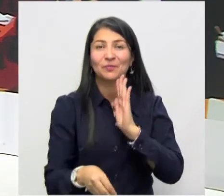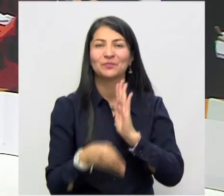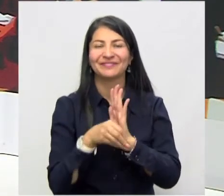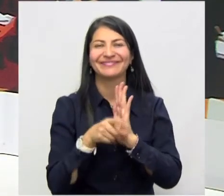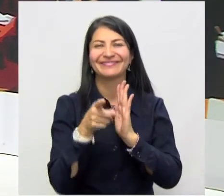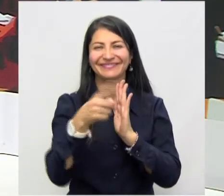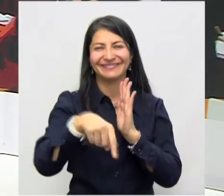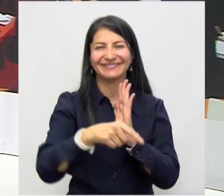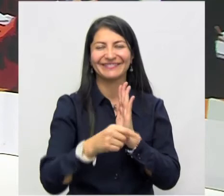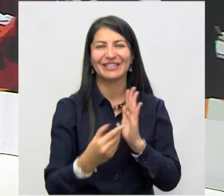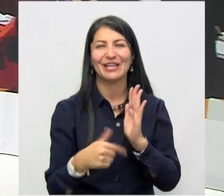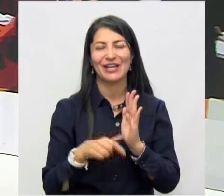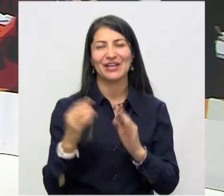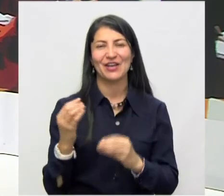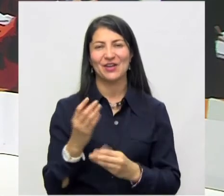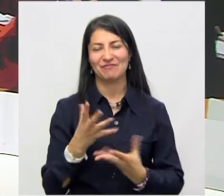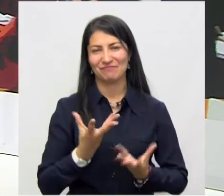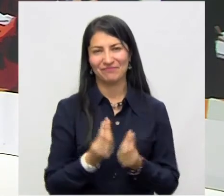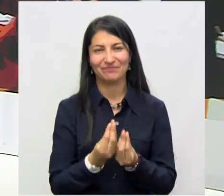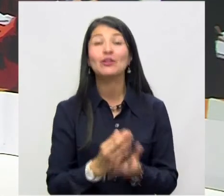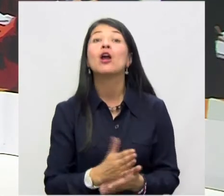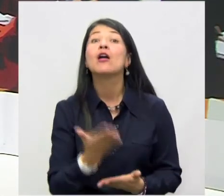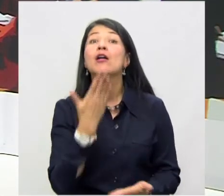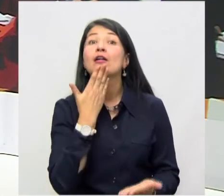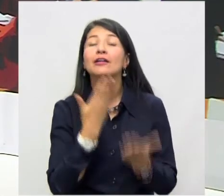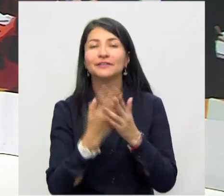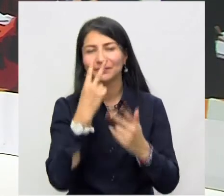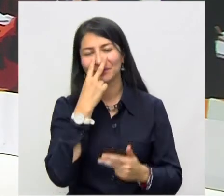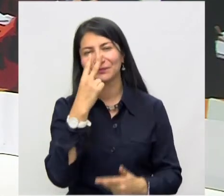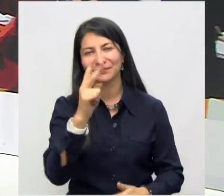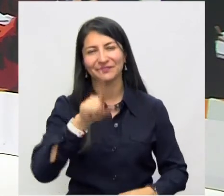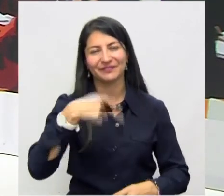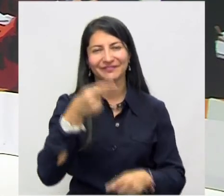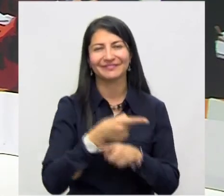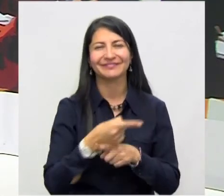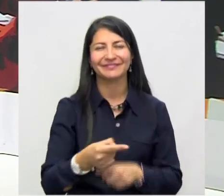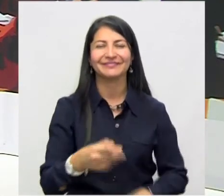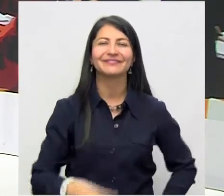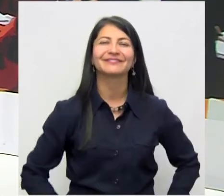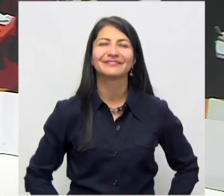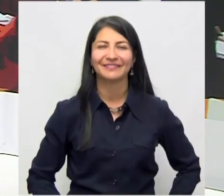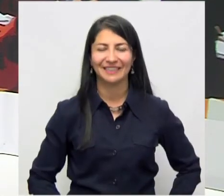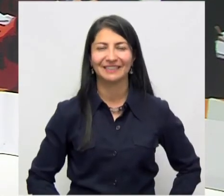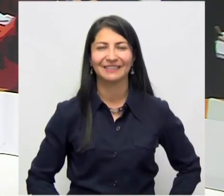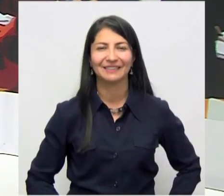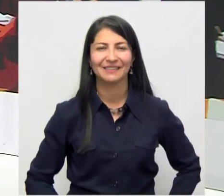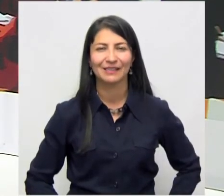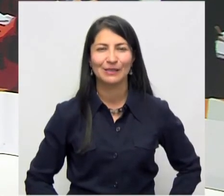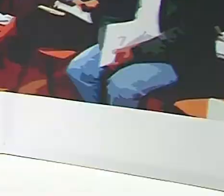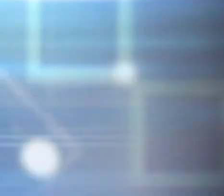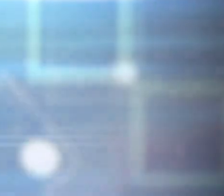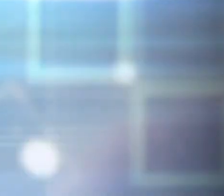un nuevo capítulo de nuestro programa. Así que nos vemos. Muchas gracias y hasta entonces.